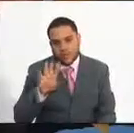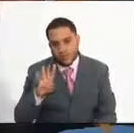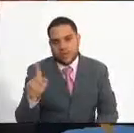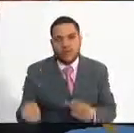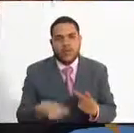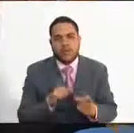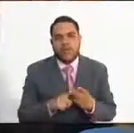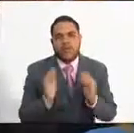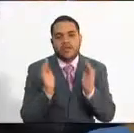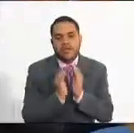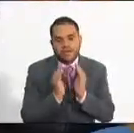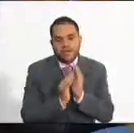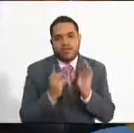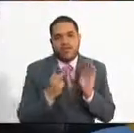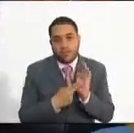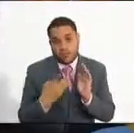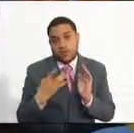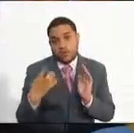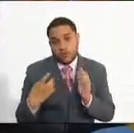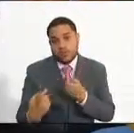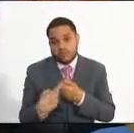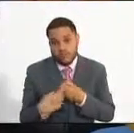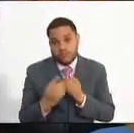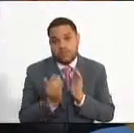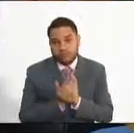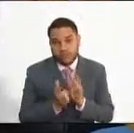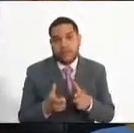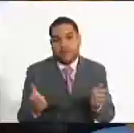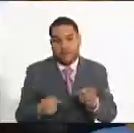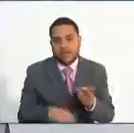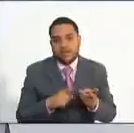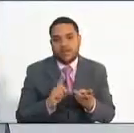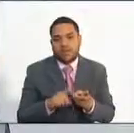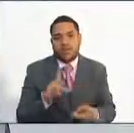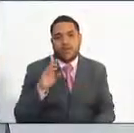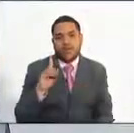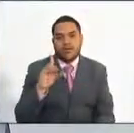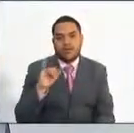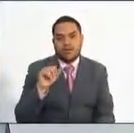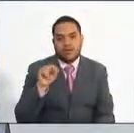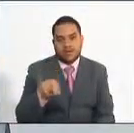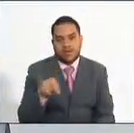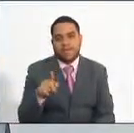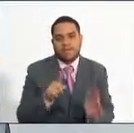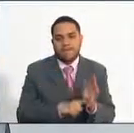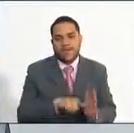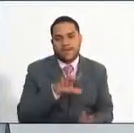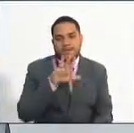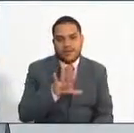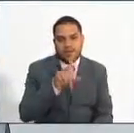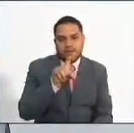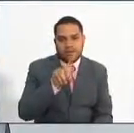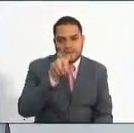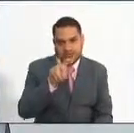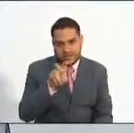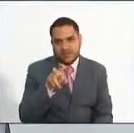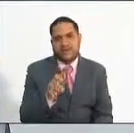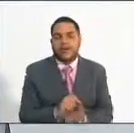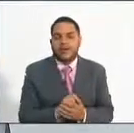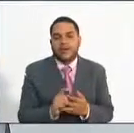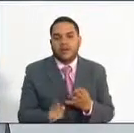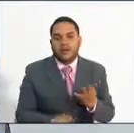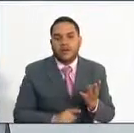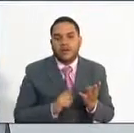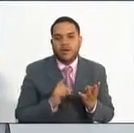vacantes. Es una convocatoria grande. Para la DIAN, 1.567 vacantes. Y para la